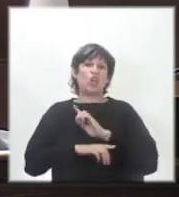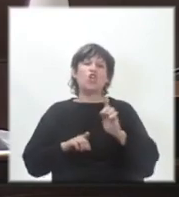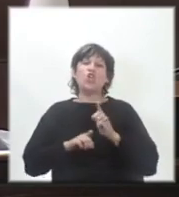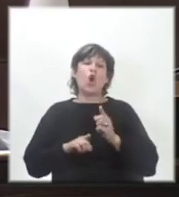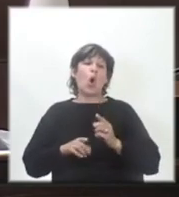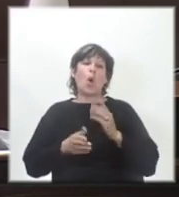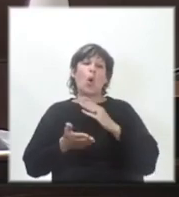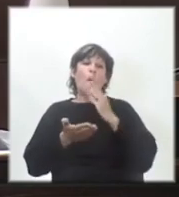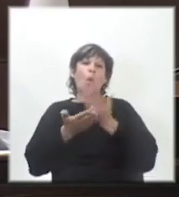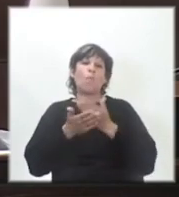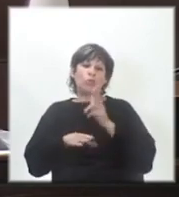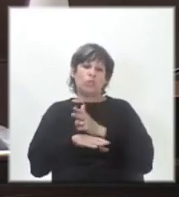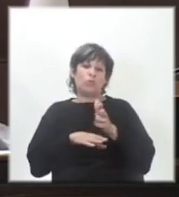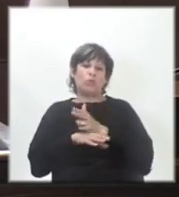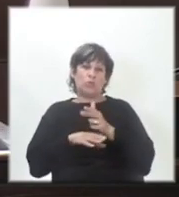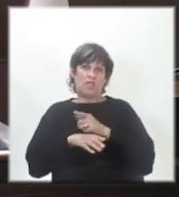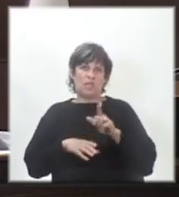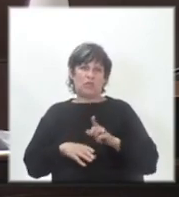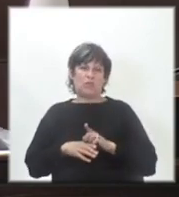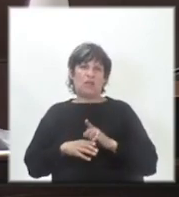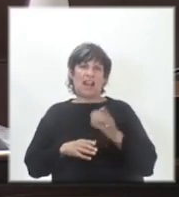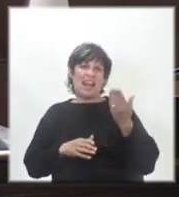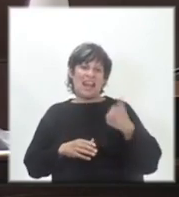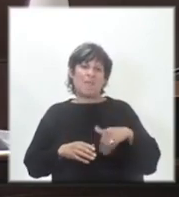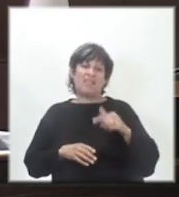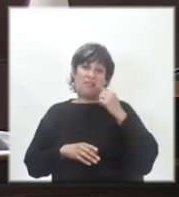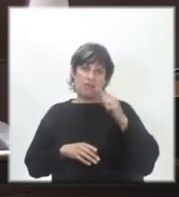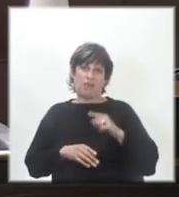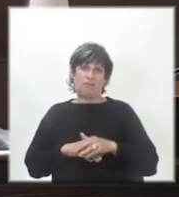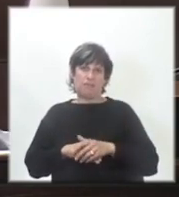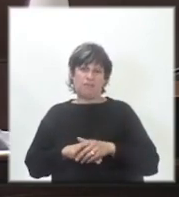mostrarla. El estado lamentable en la que estaba.